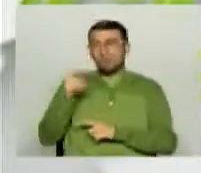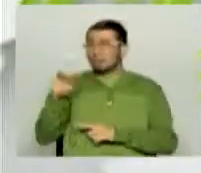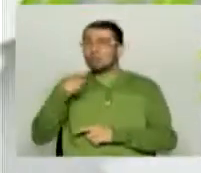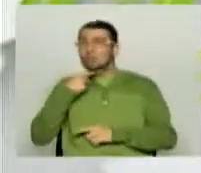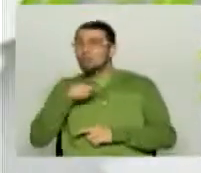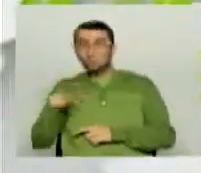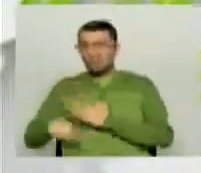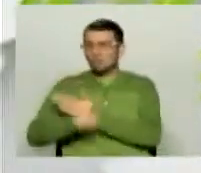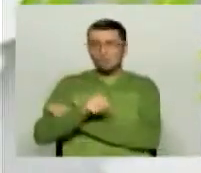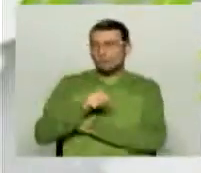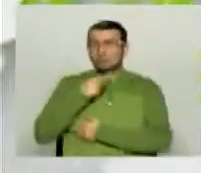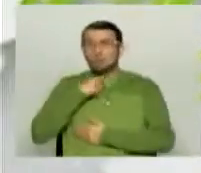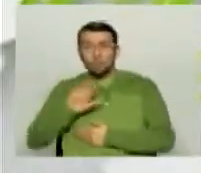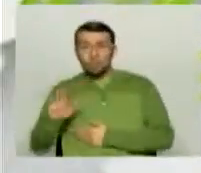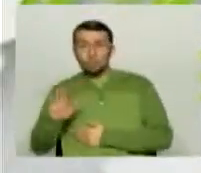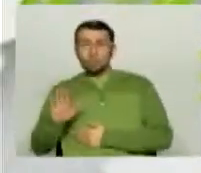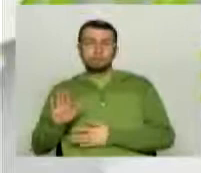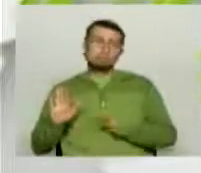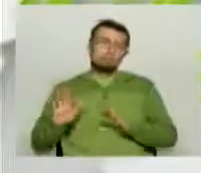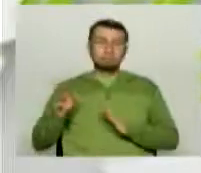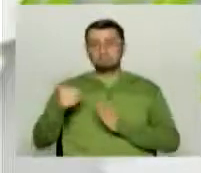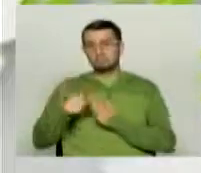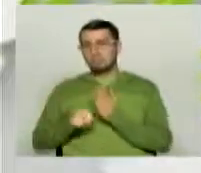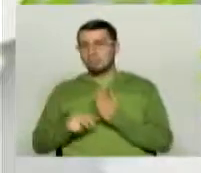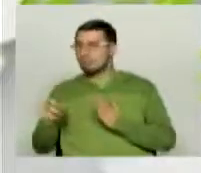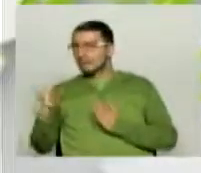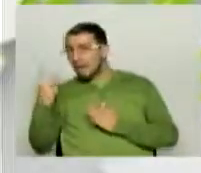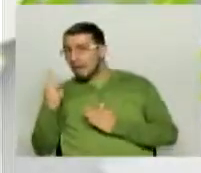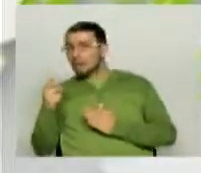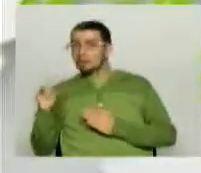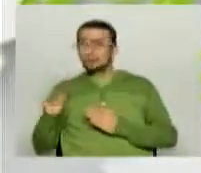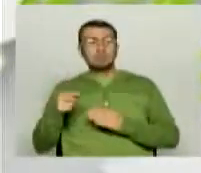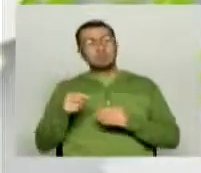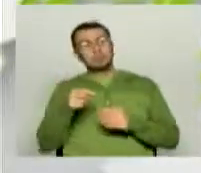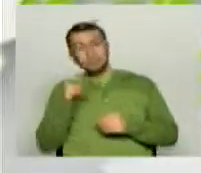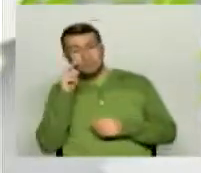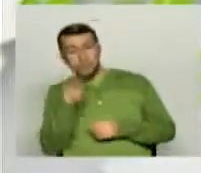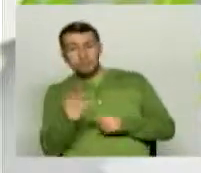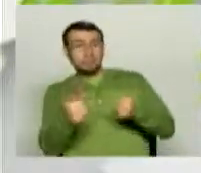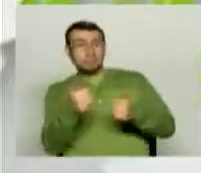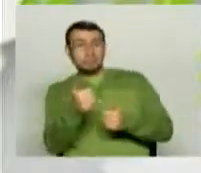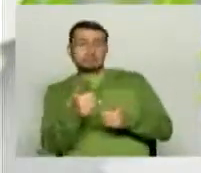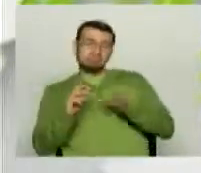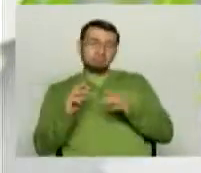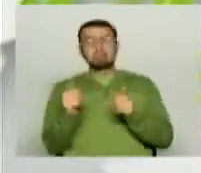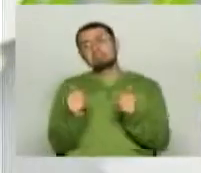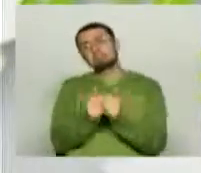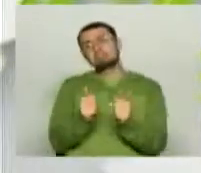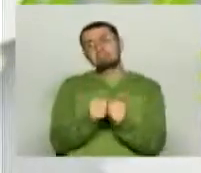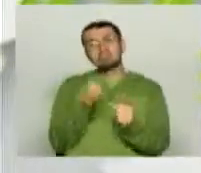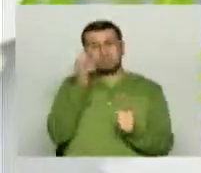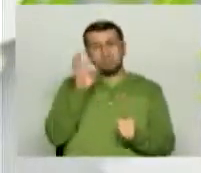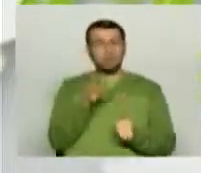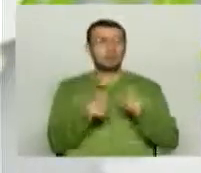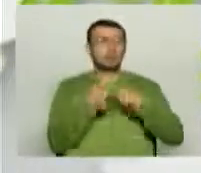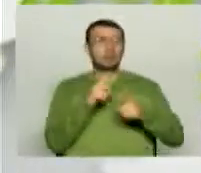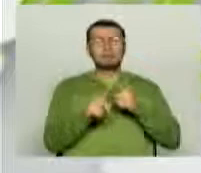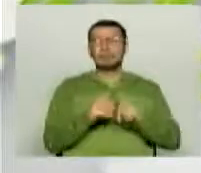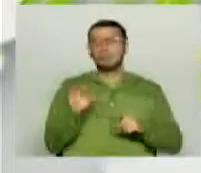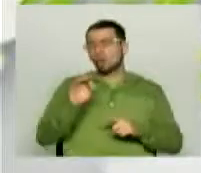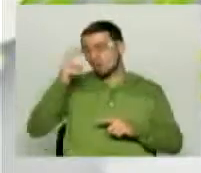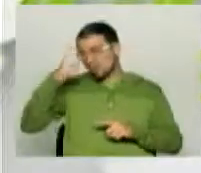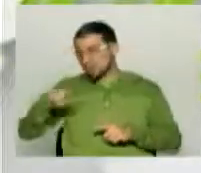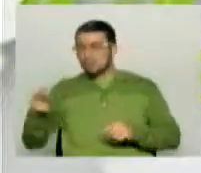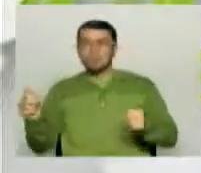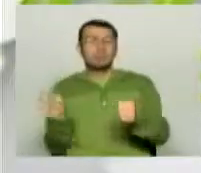desde el fútbol puede estar viendo sus programas, haciendo otros quehaceres mientras el señor está ya plácidamente sentado con sus amigos o con sus hijos